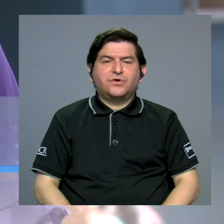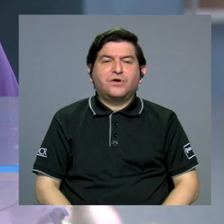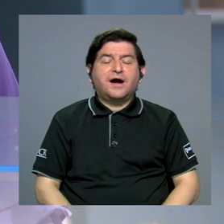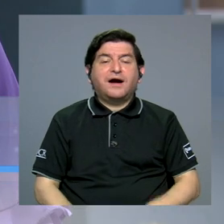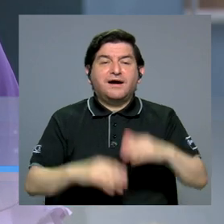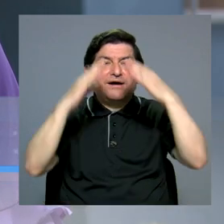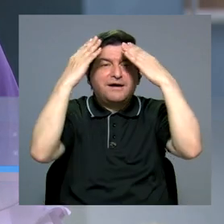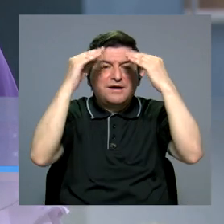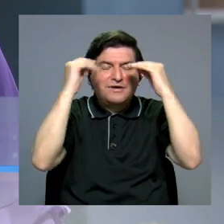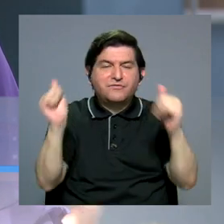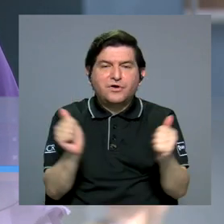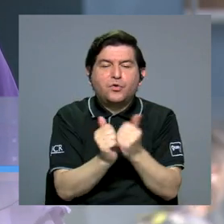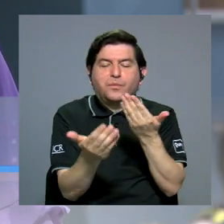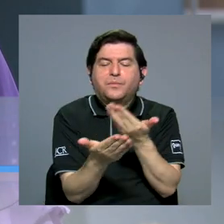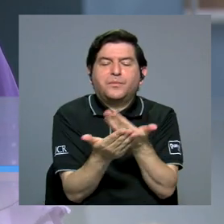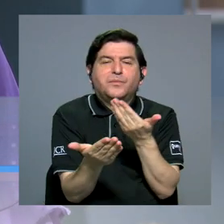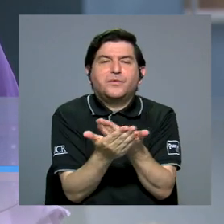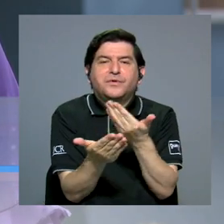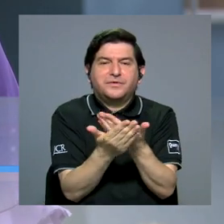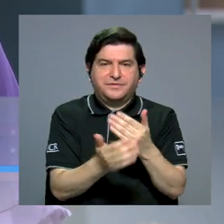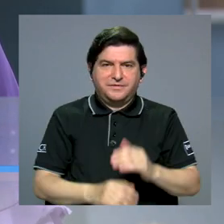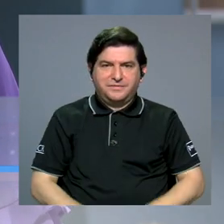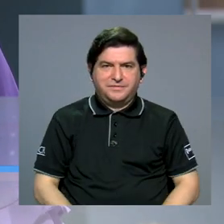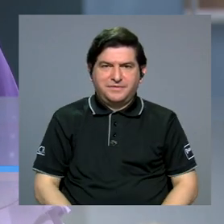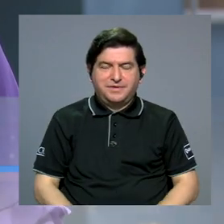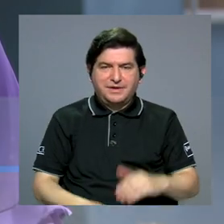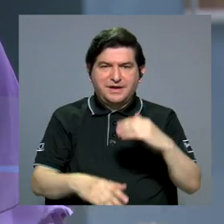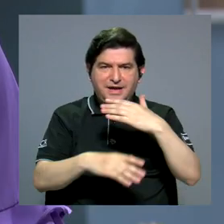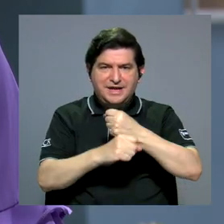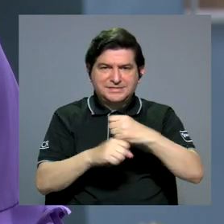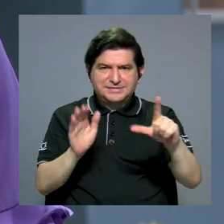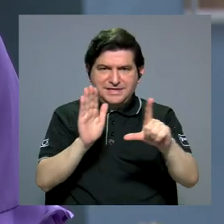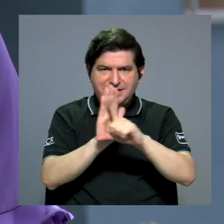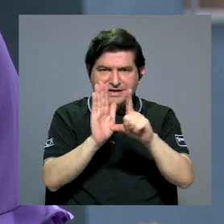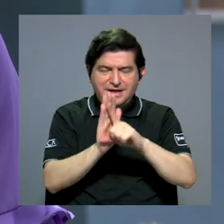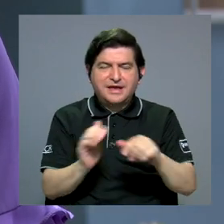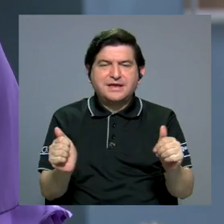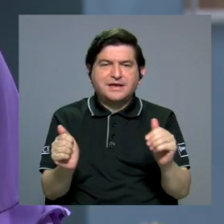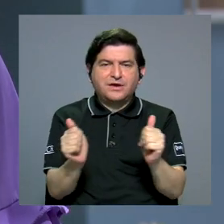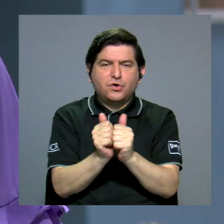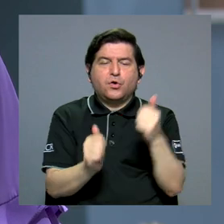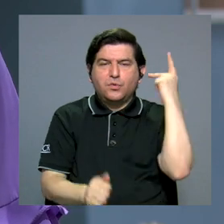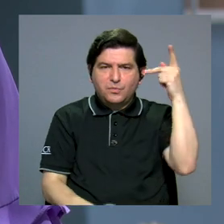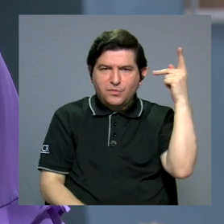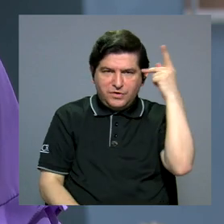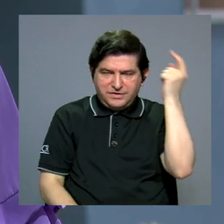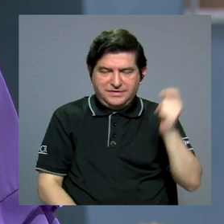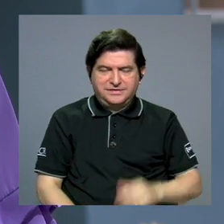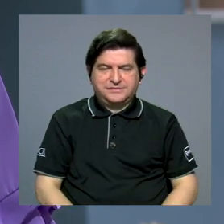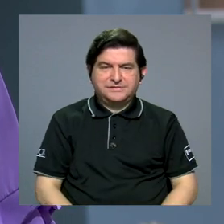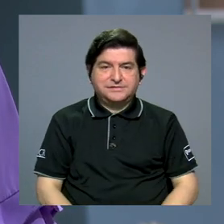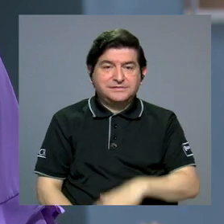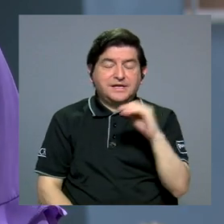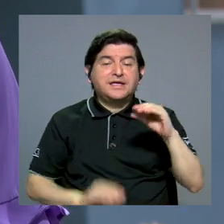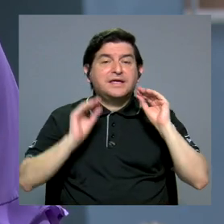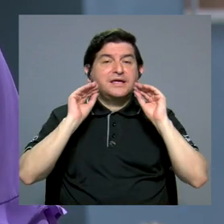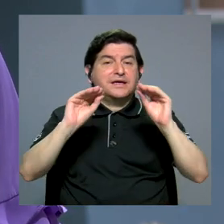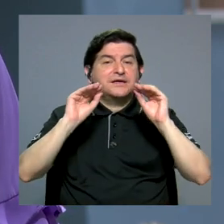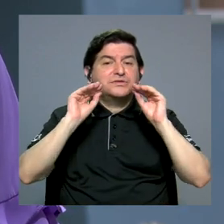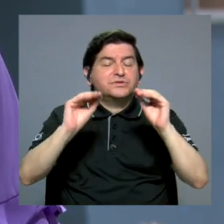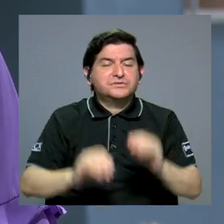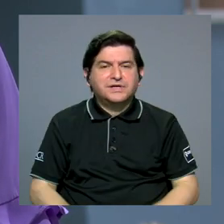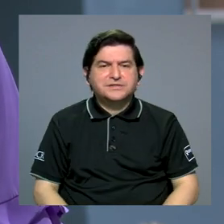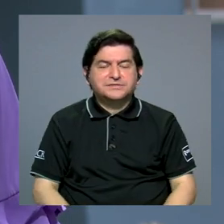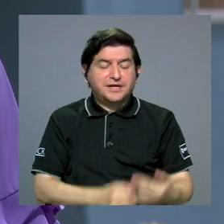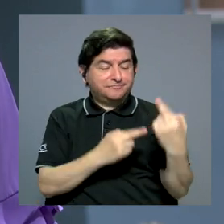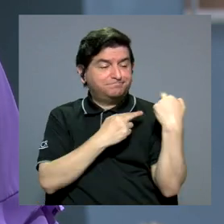información basada en evidencia, ¿verdad? Para poder legislar y generar políticas. Además, desde la docencia